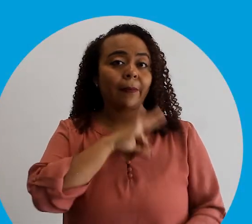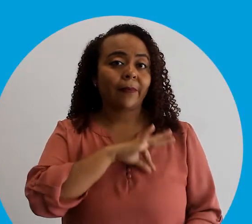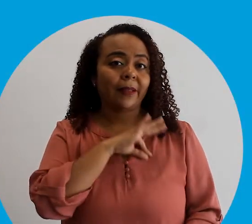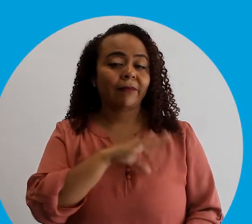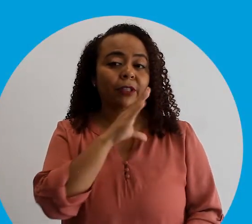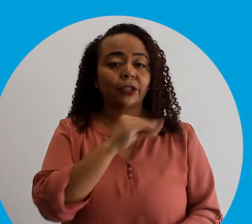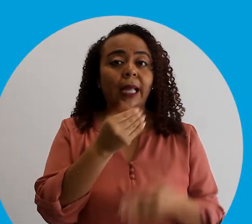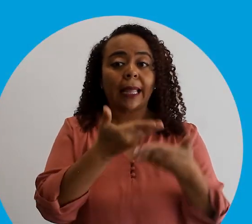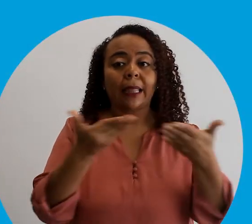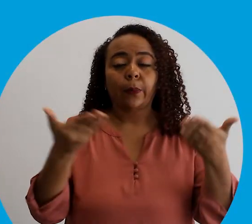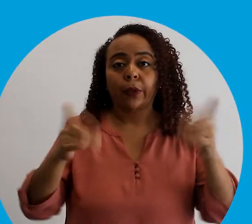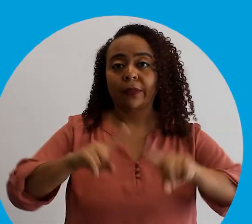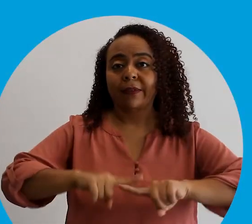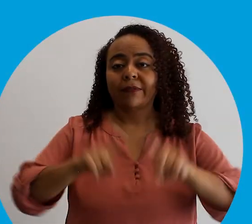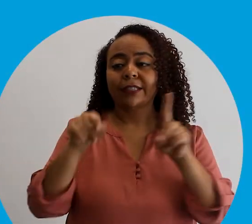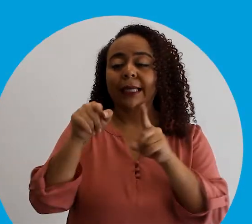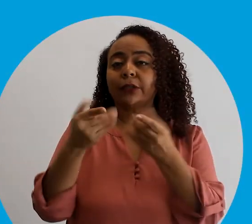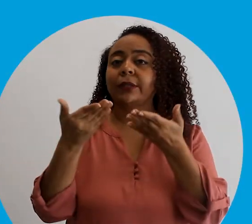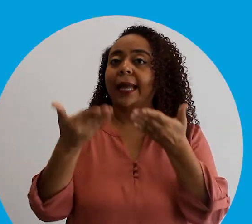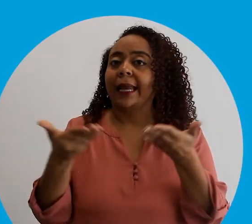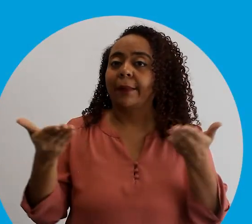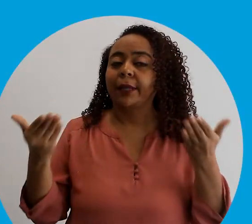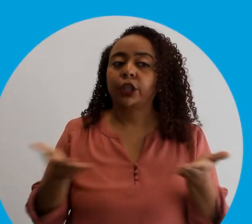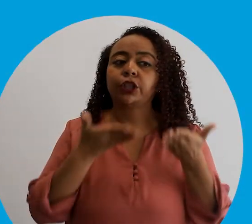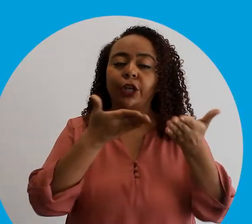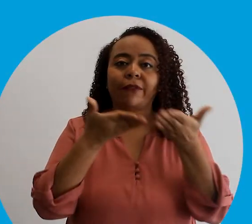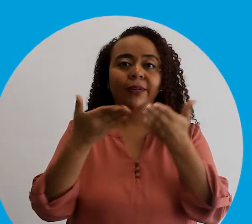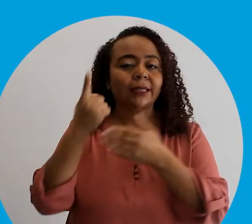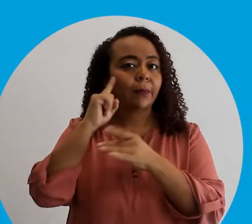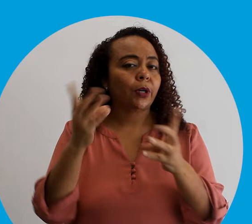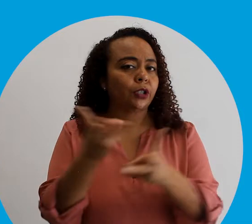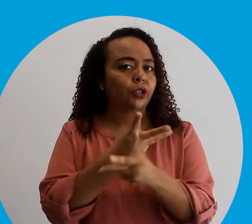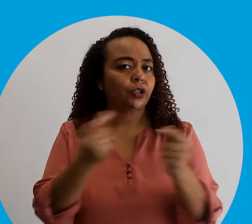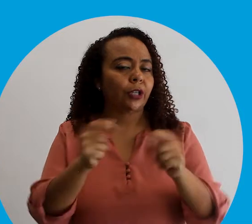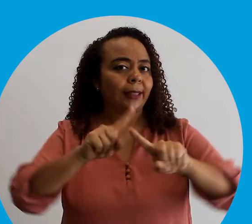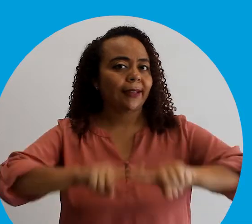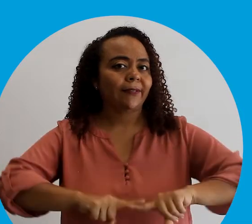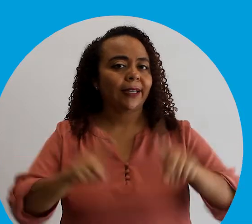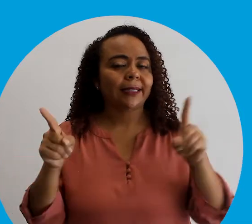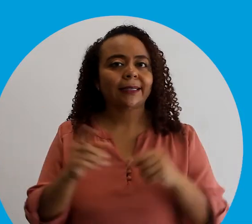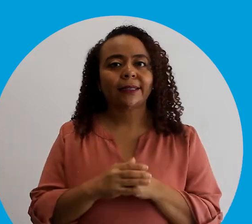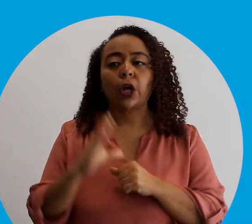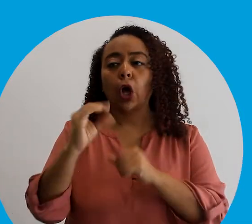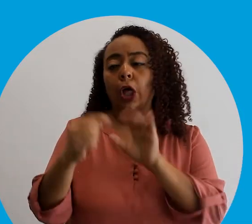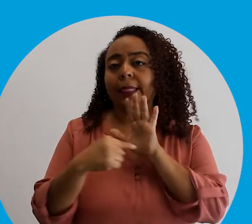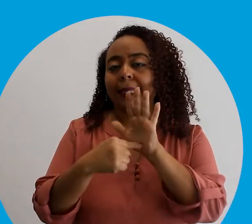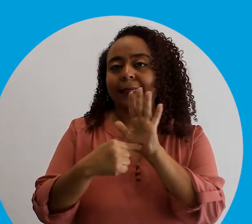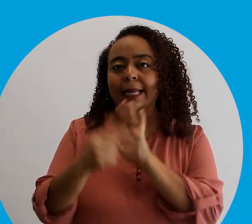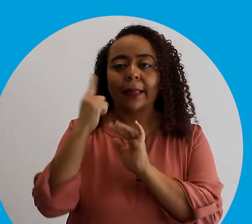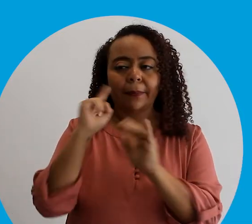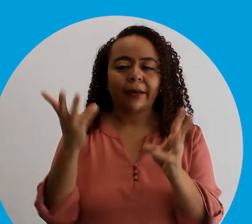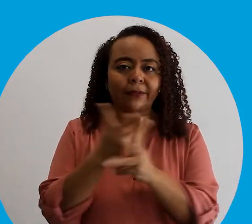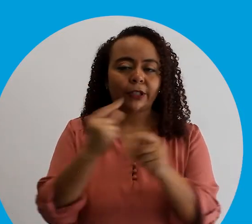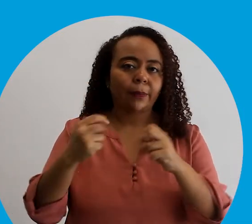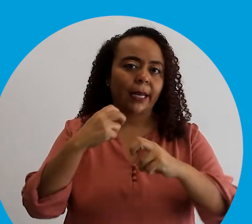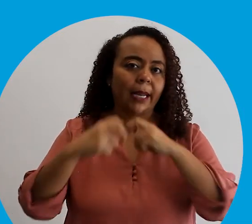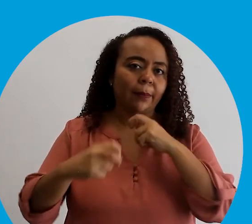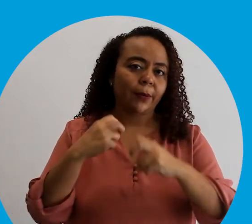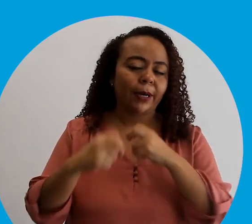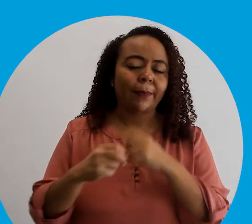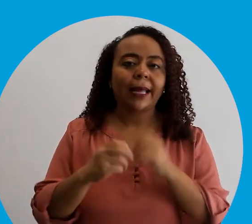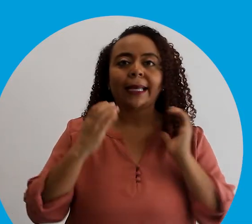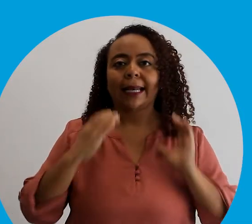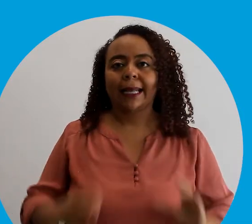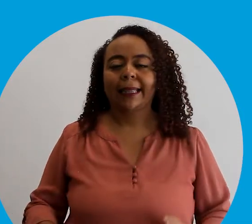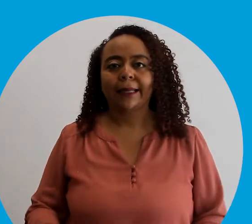Mientras que los beneficios o atributos diferenciales son los elementos que ofrecen una solución diferente o destacada para